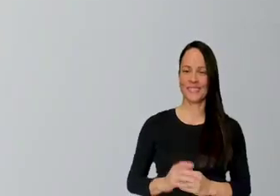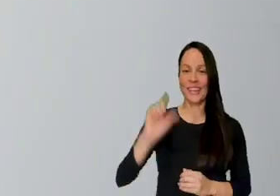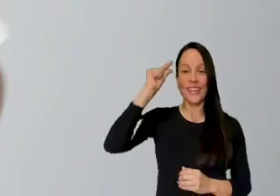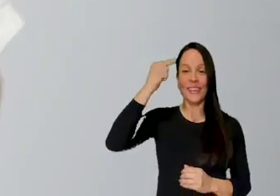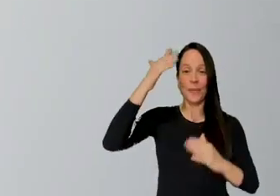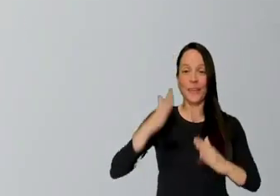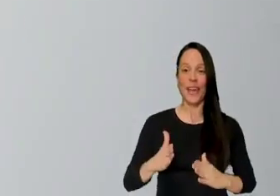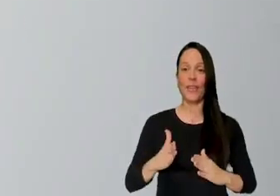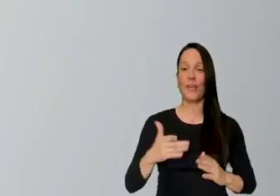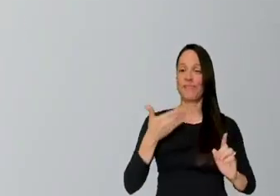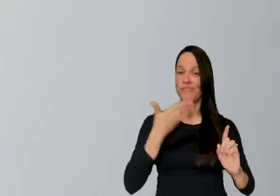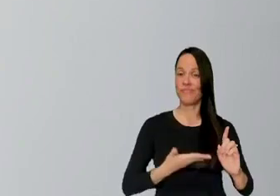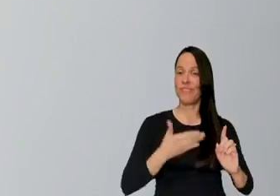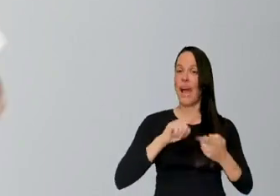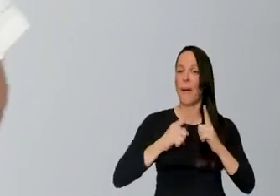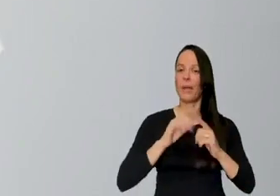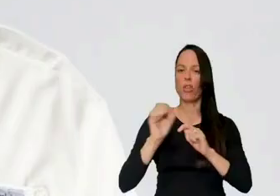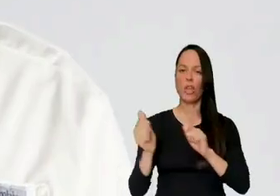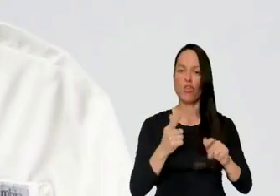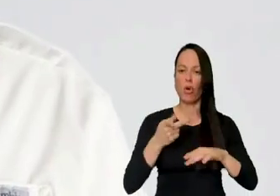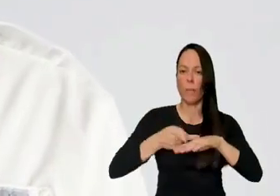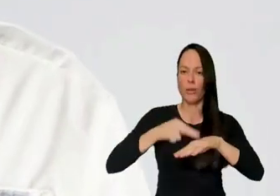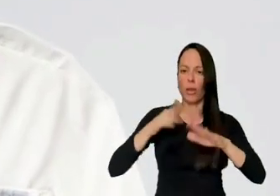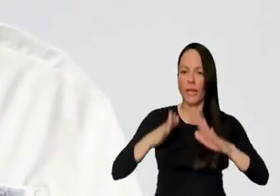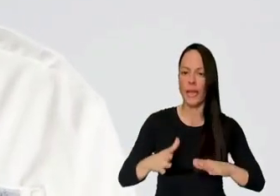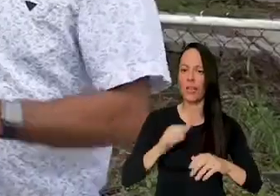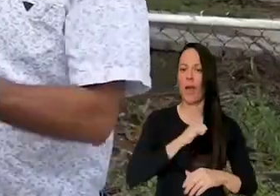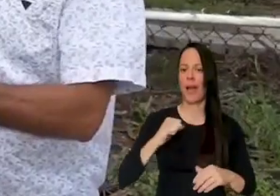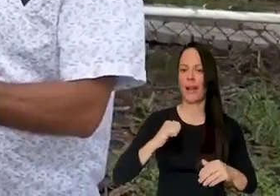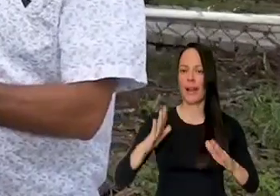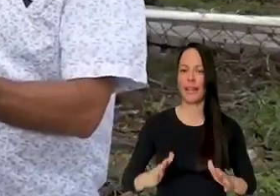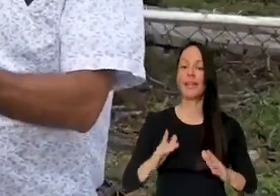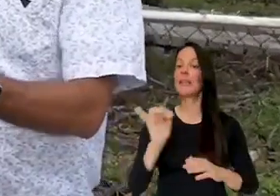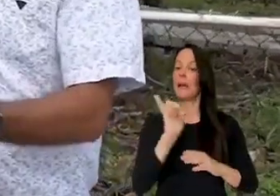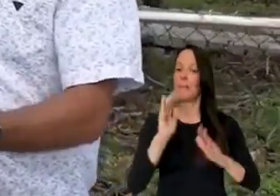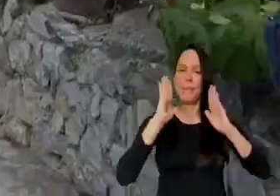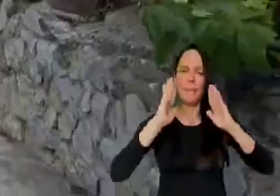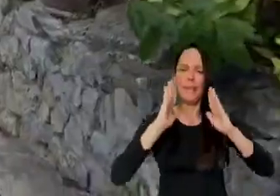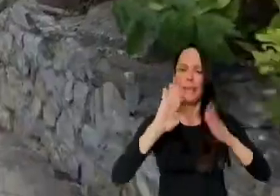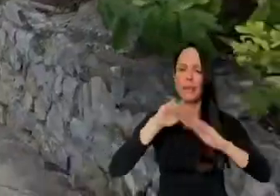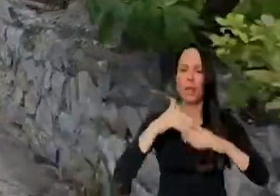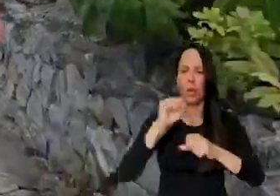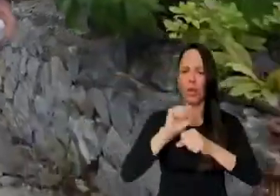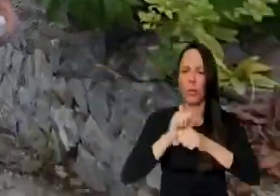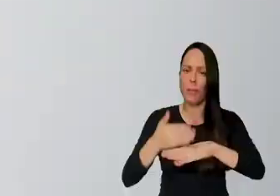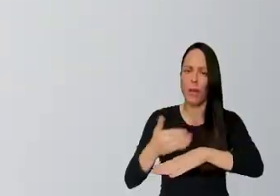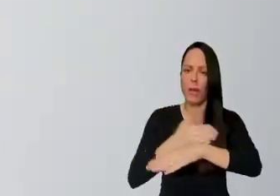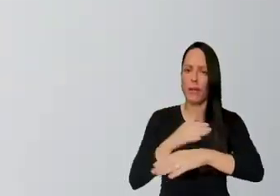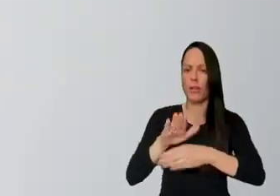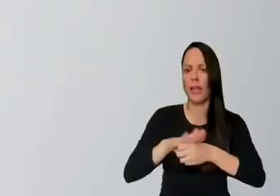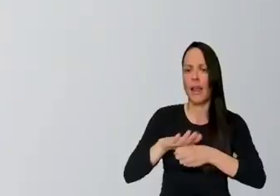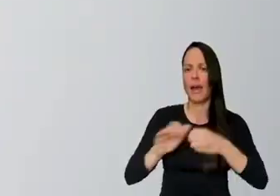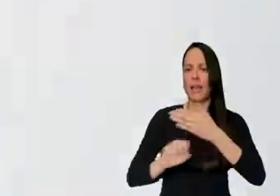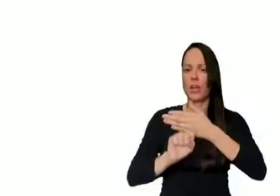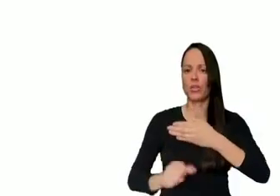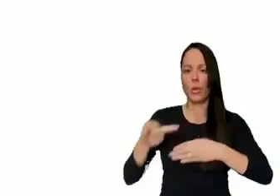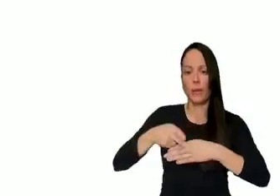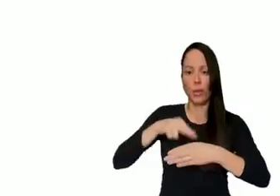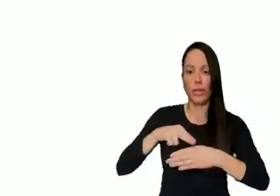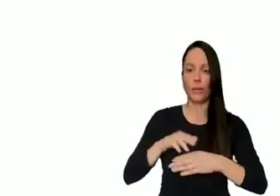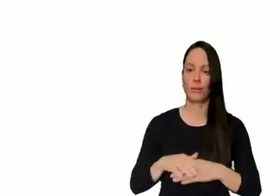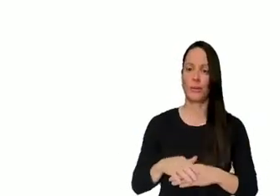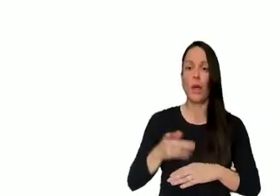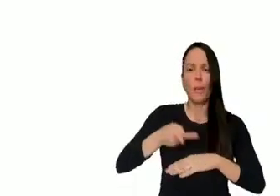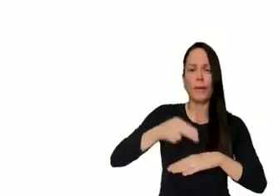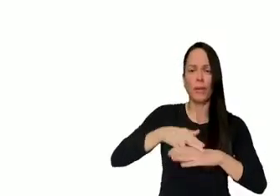El gobernador ha sido amigo de todo Puerto Rico, de todos los alcaldes. Y le ha dado continuidad a todos los trabajos de reconstrucción en el sur. Puerto